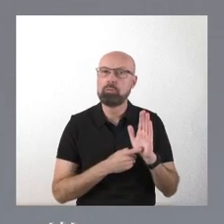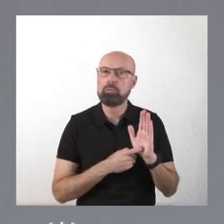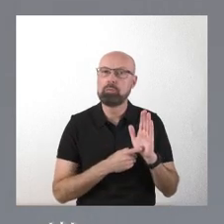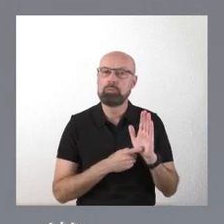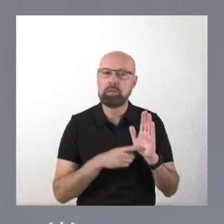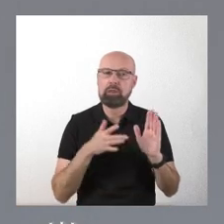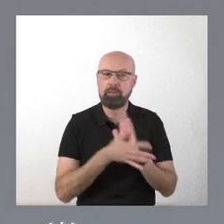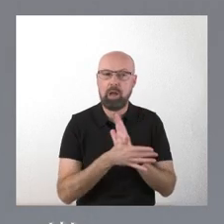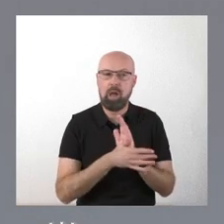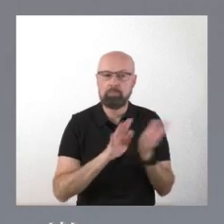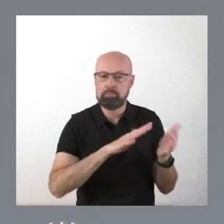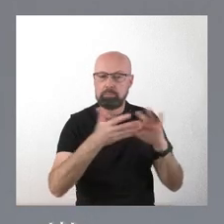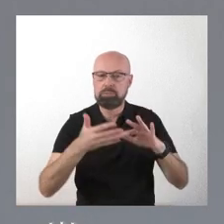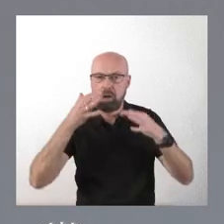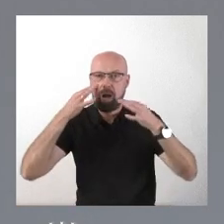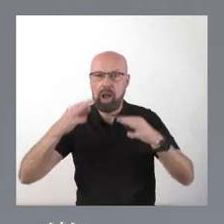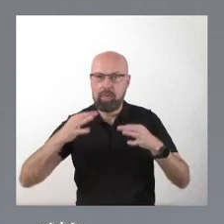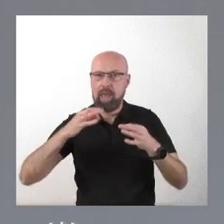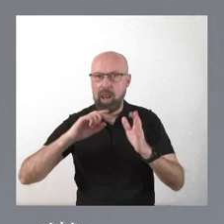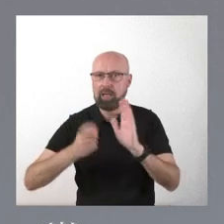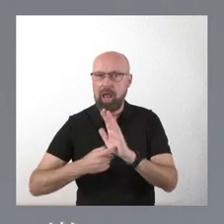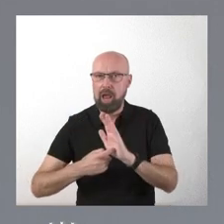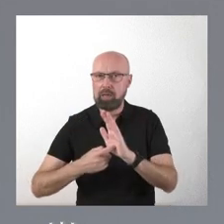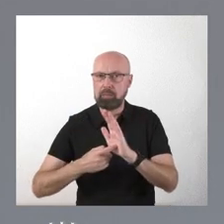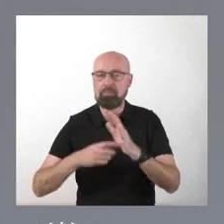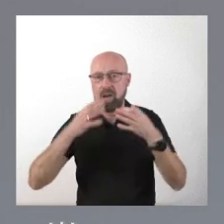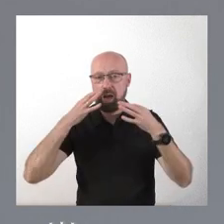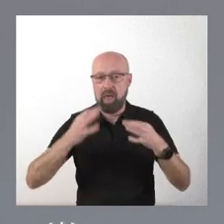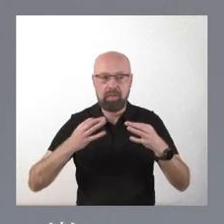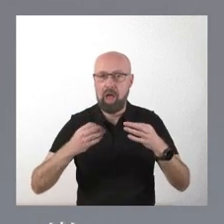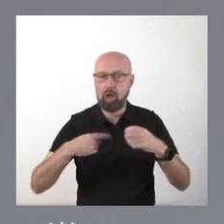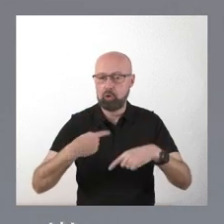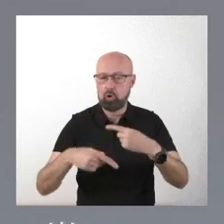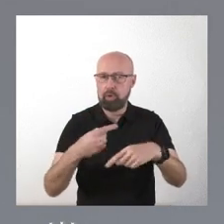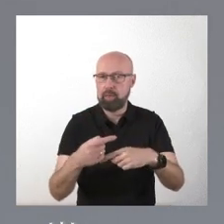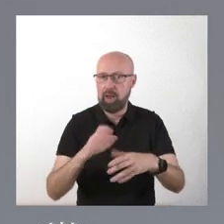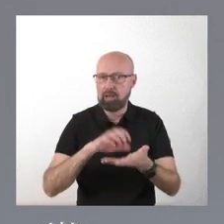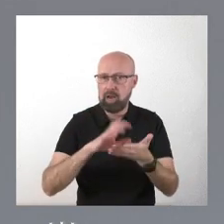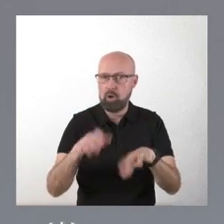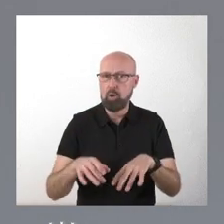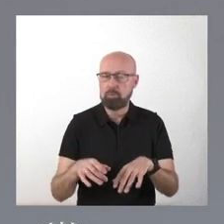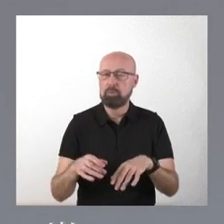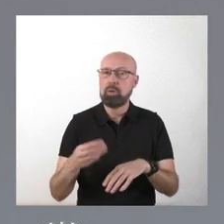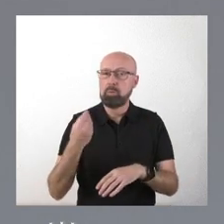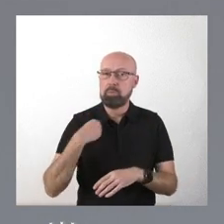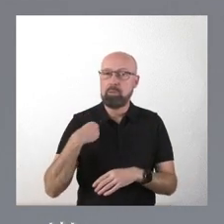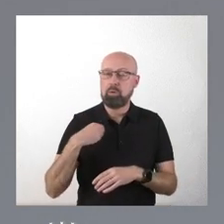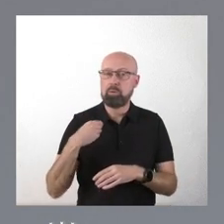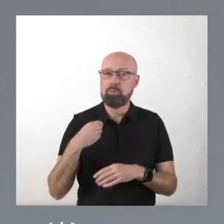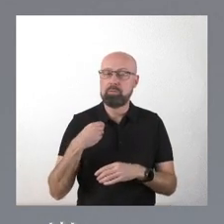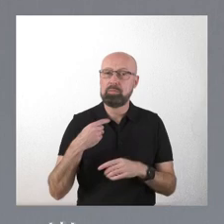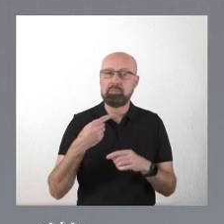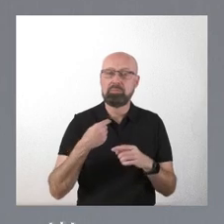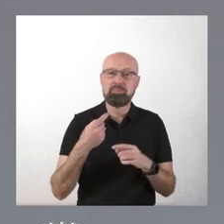legal, y eso incide en la realidad cotidiana de Castilla y León, pues todas las aportaciones nacionales e